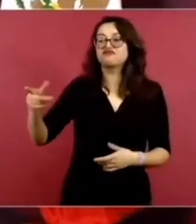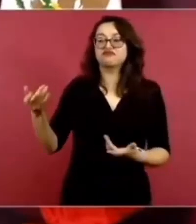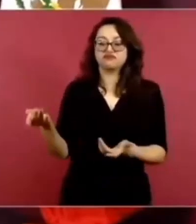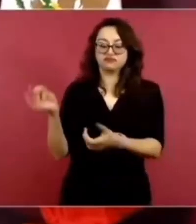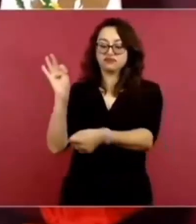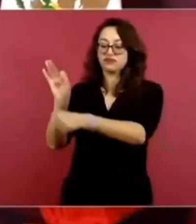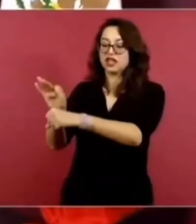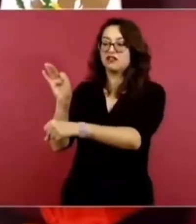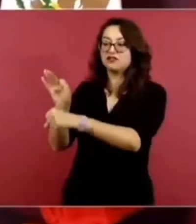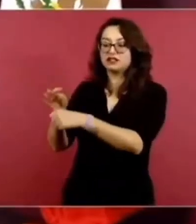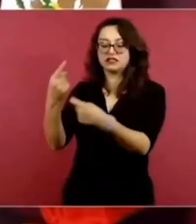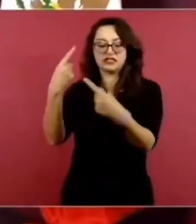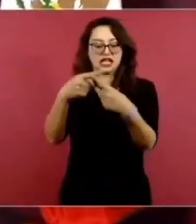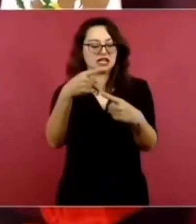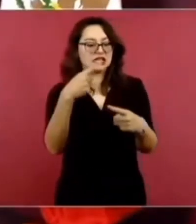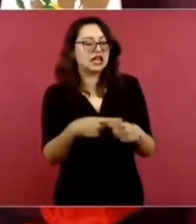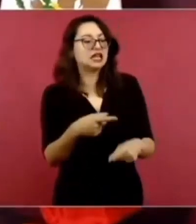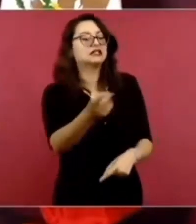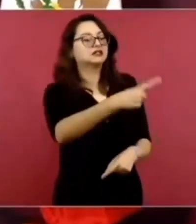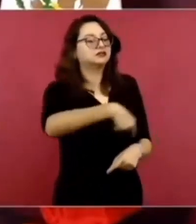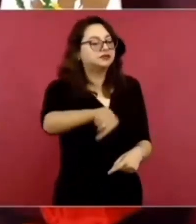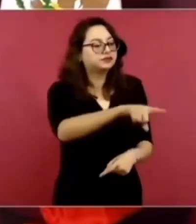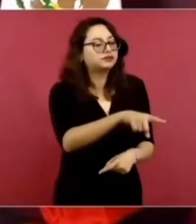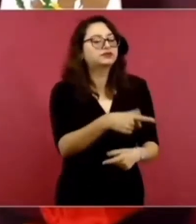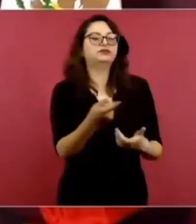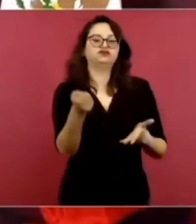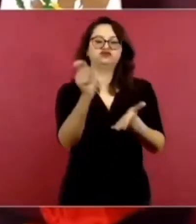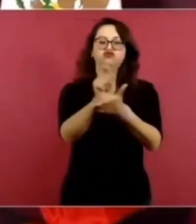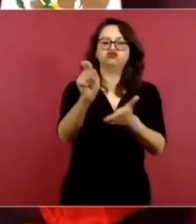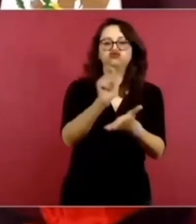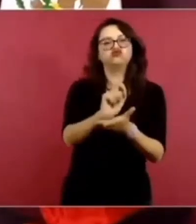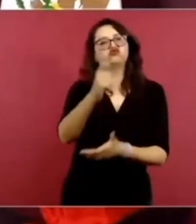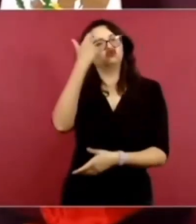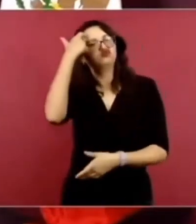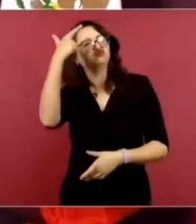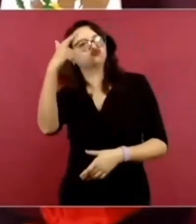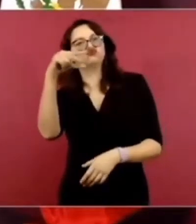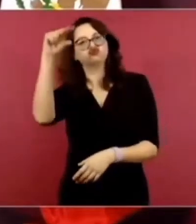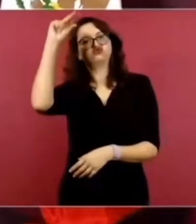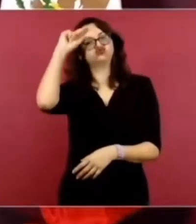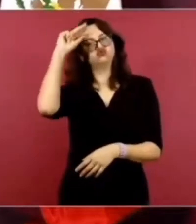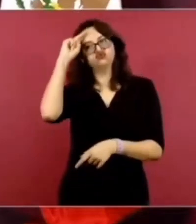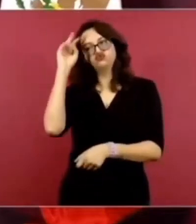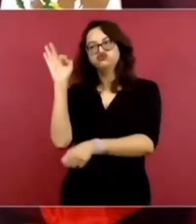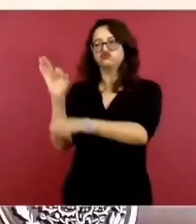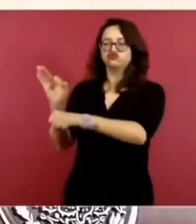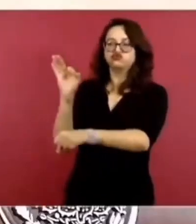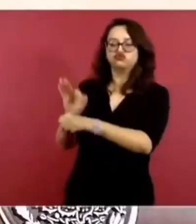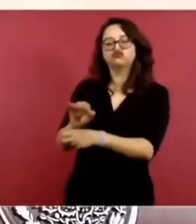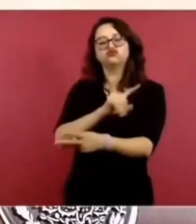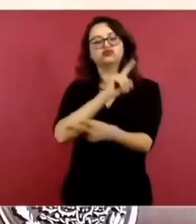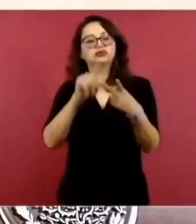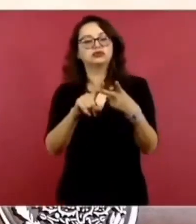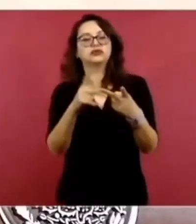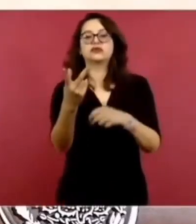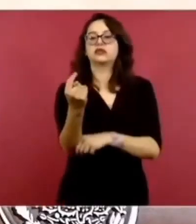intelectuales y escritores y los medios de manipulación